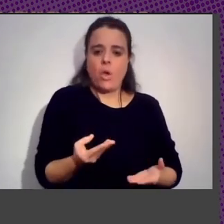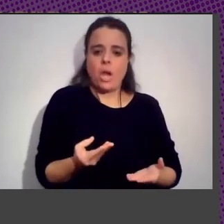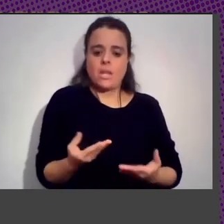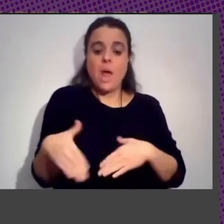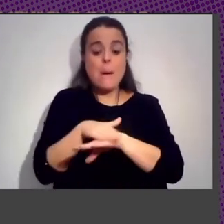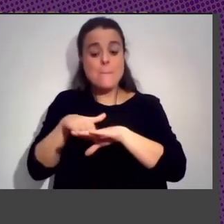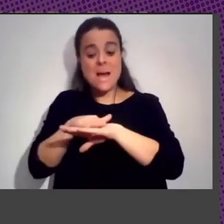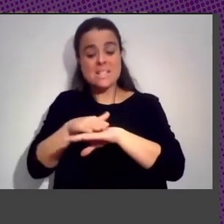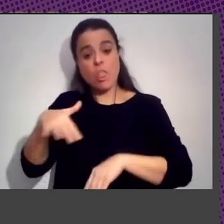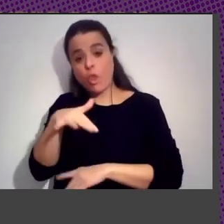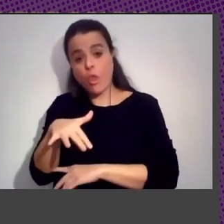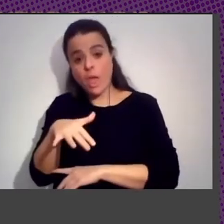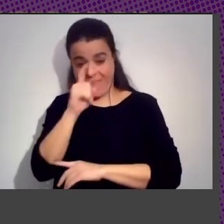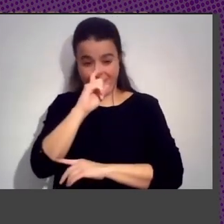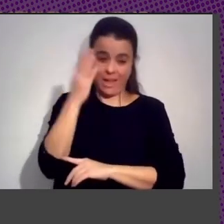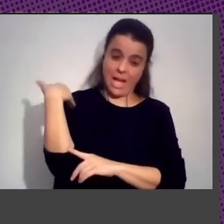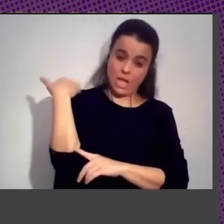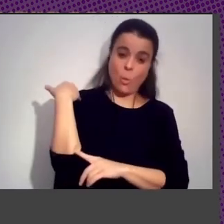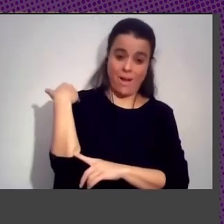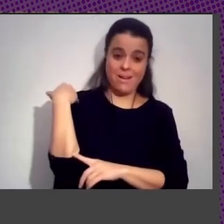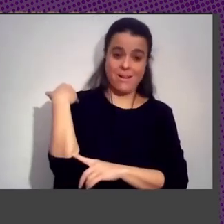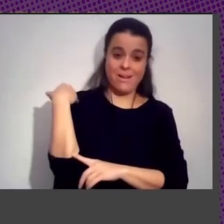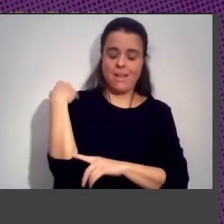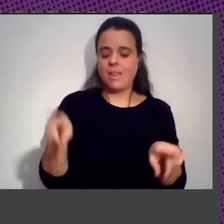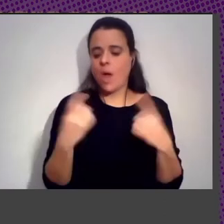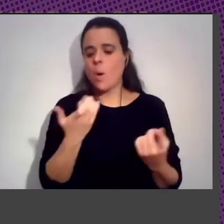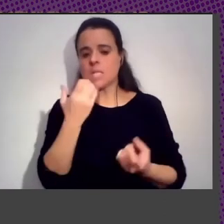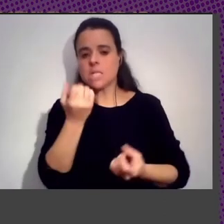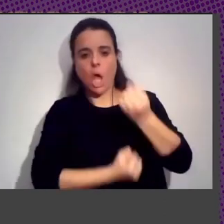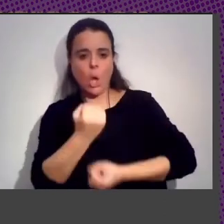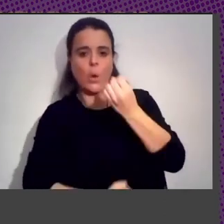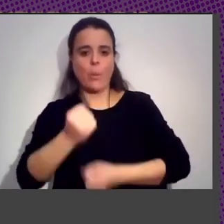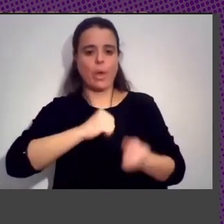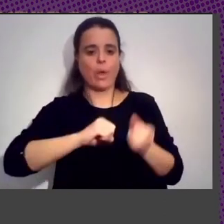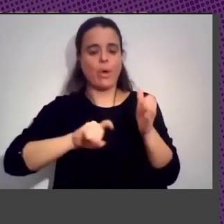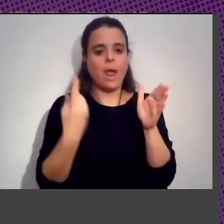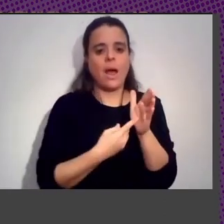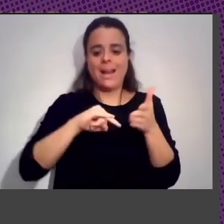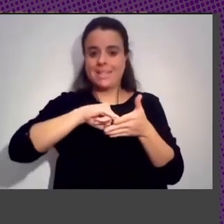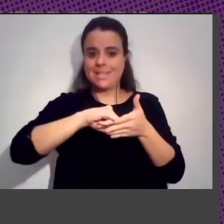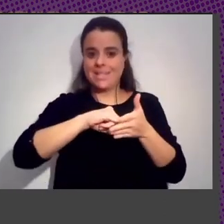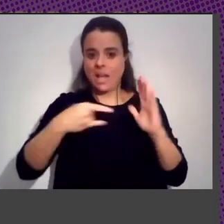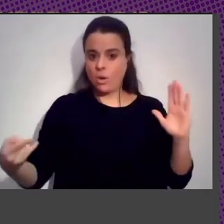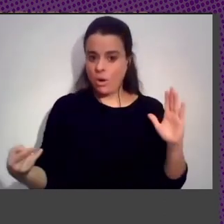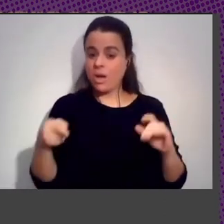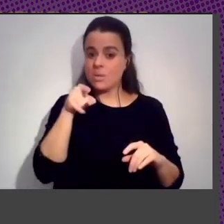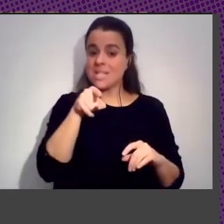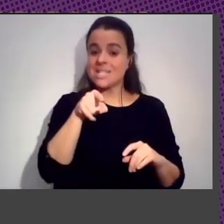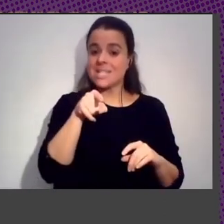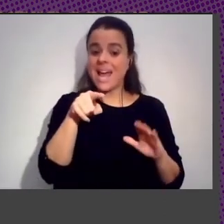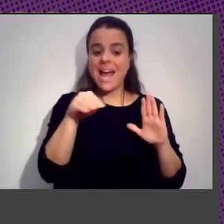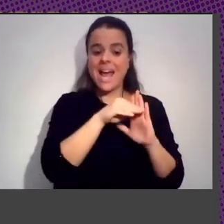Racionalidades Sean Estas Económicas Legales Tecnológicas Estas Racionalidades Tienen Un